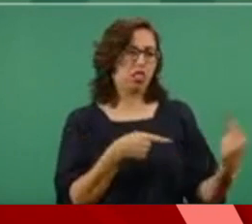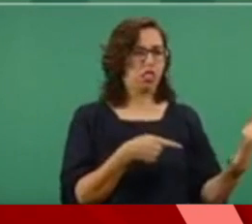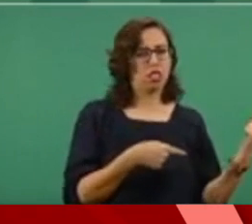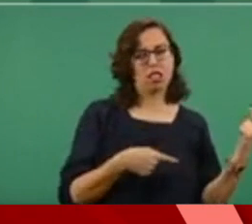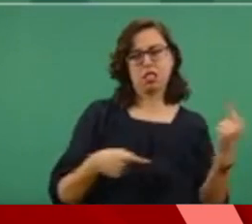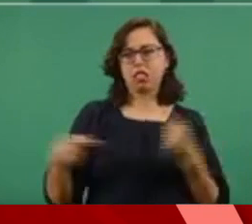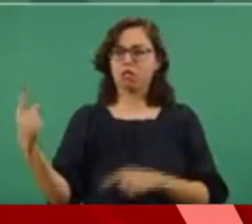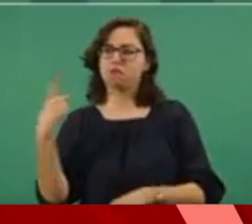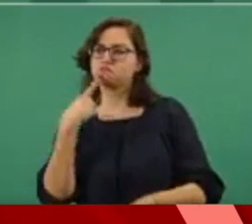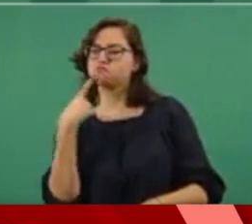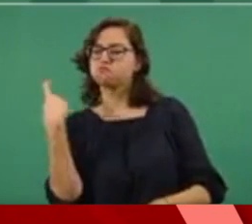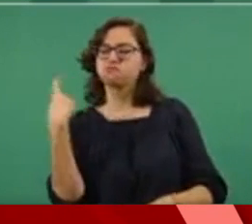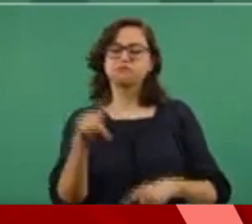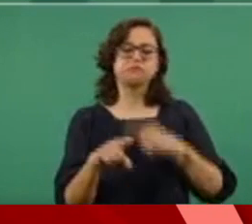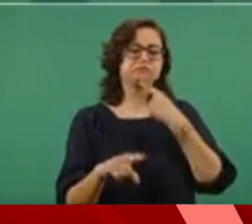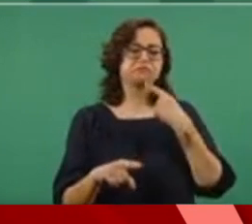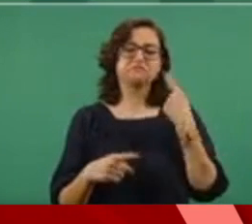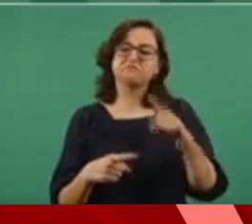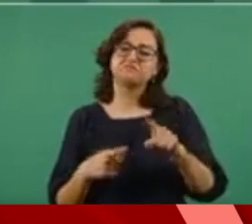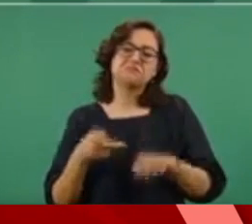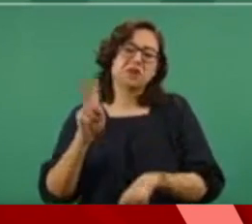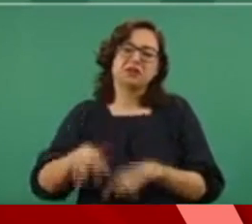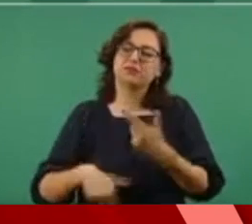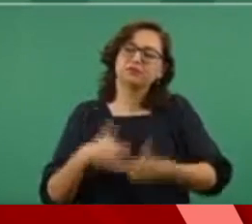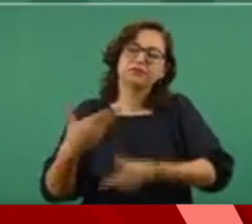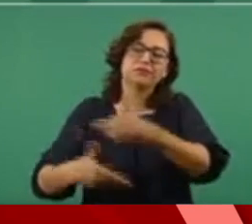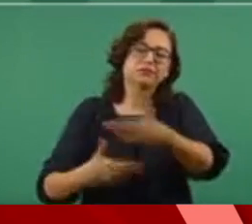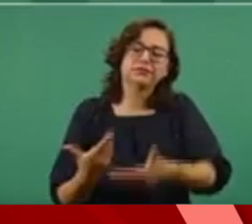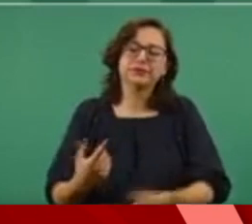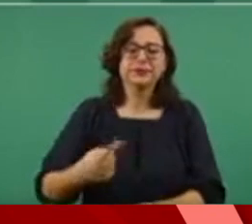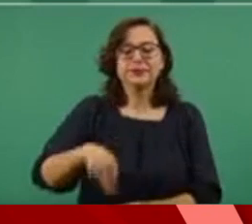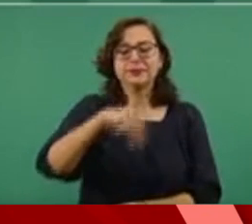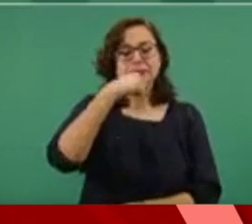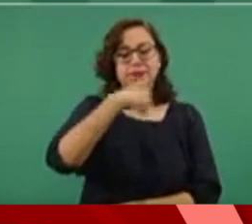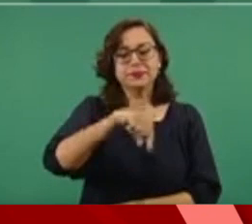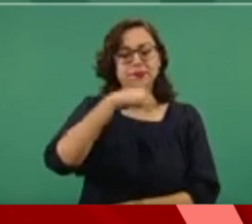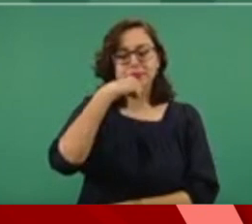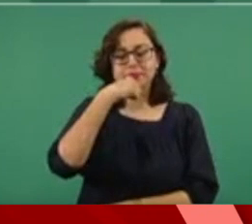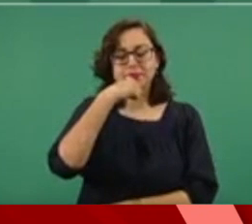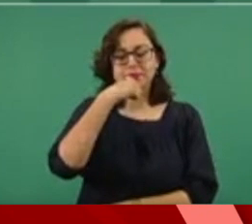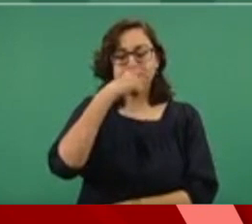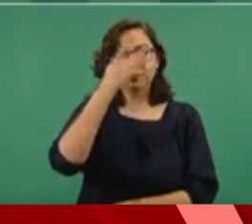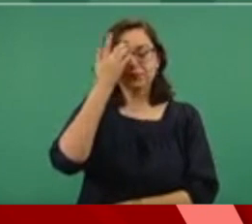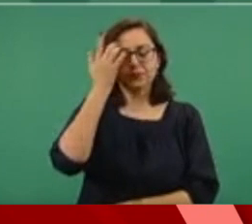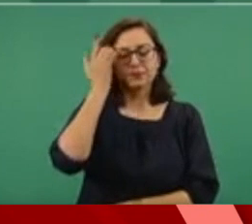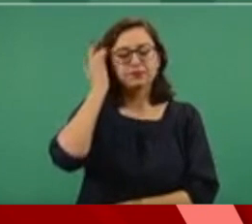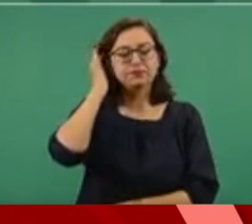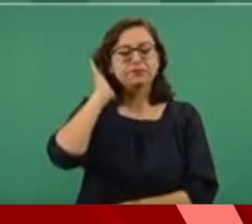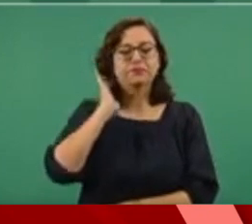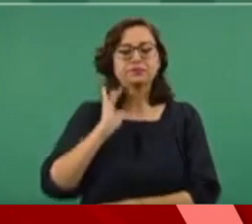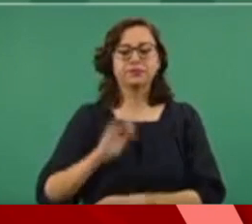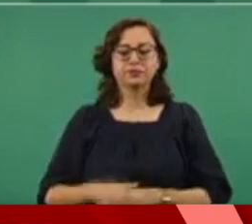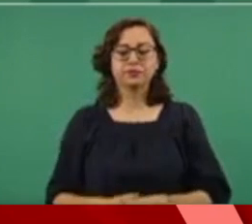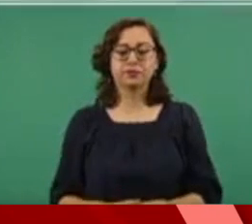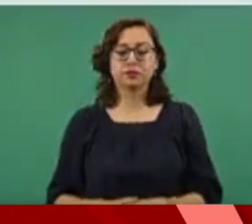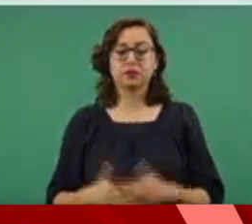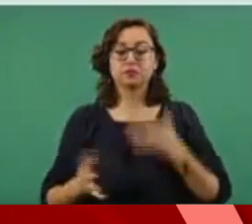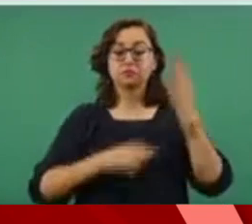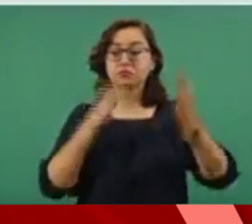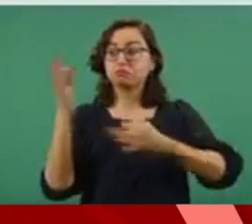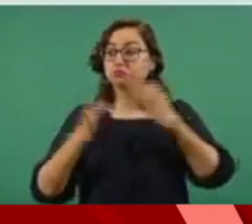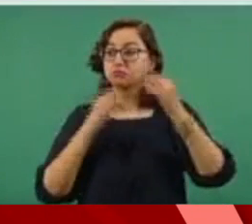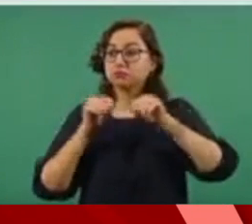tienen ningún efecto. Ni siquiera llegan a propaganda,